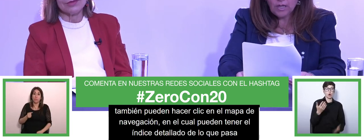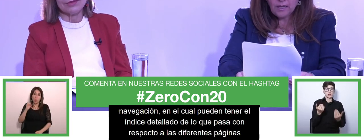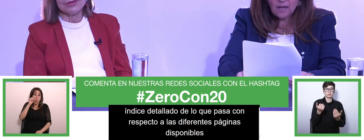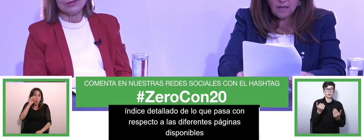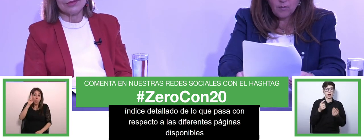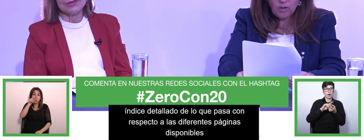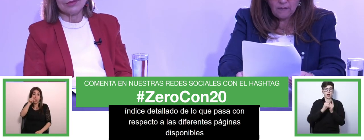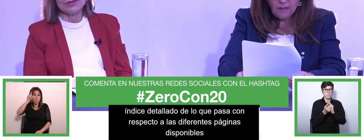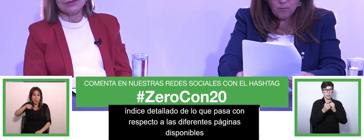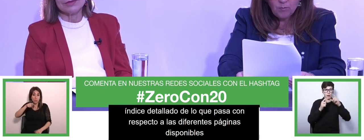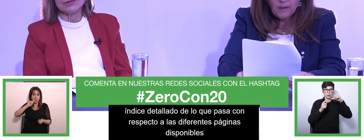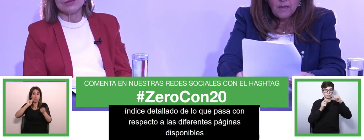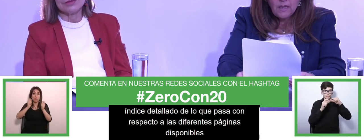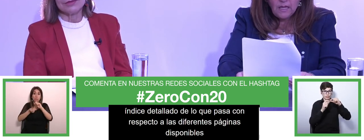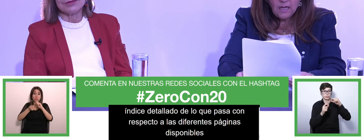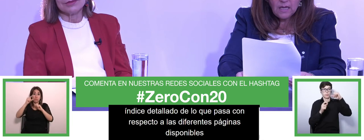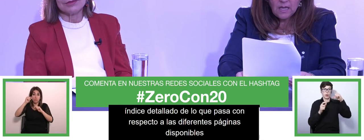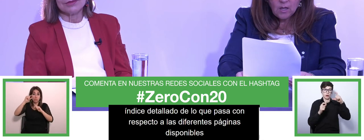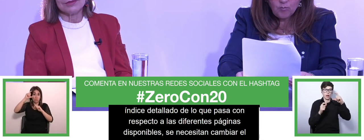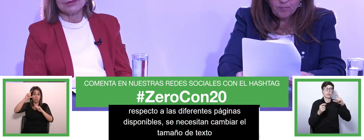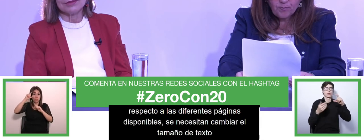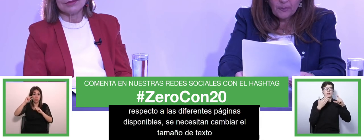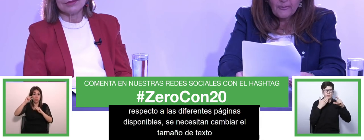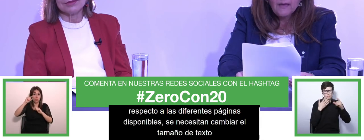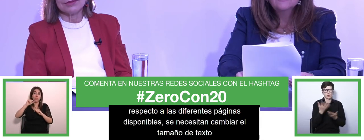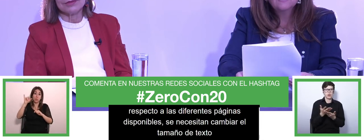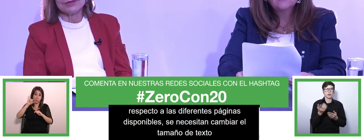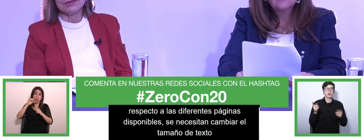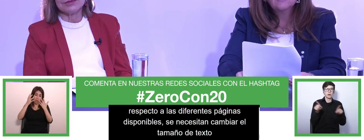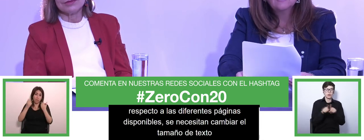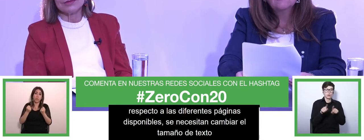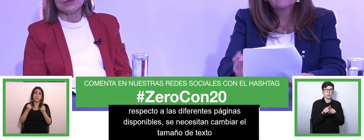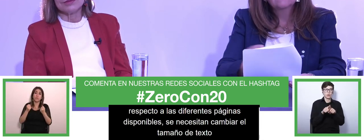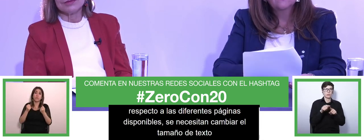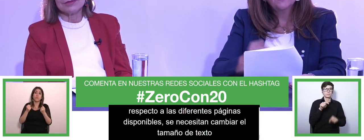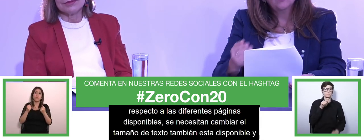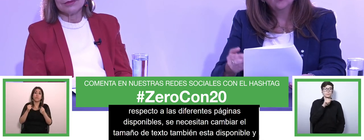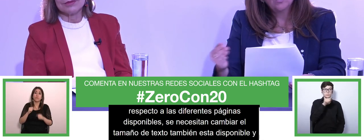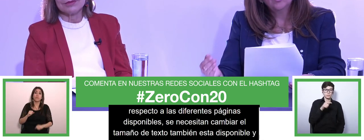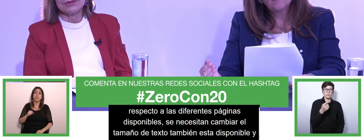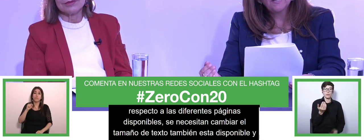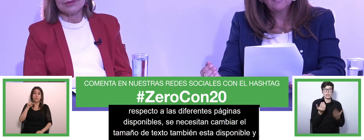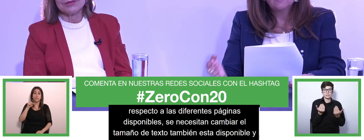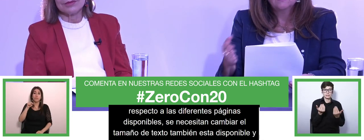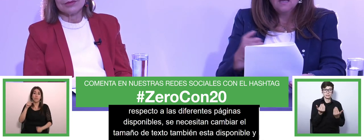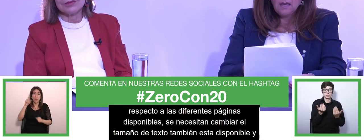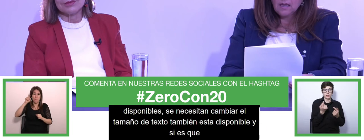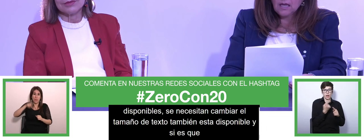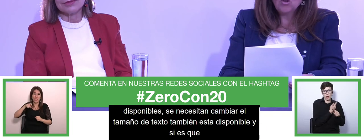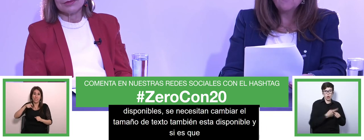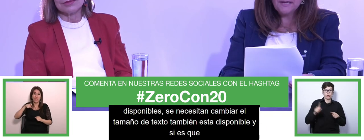es algo que está disponible y si es que se van a alguna otra página